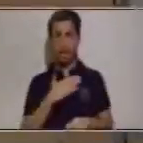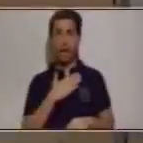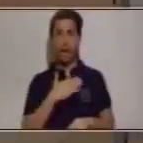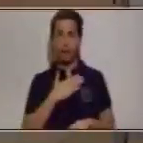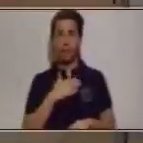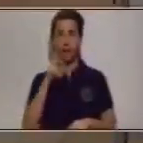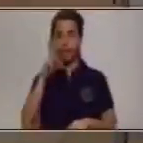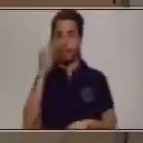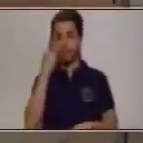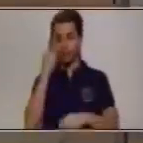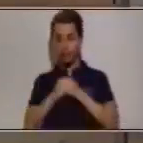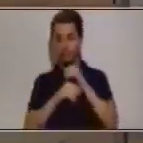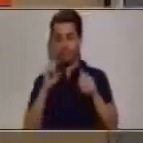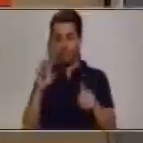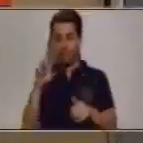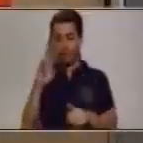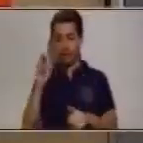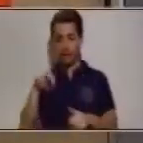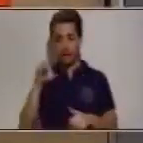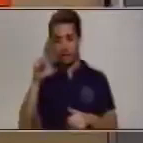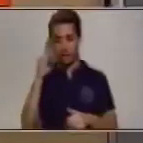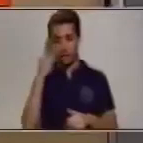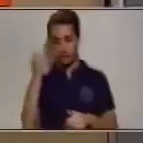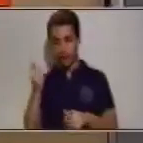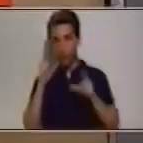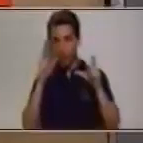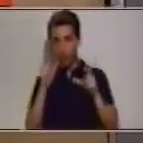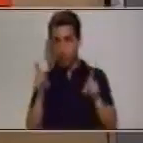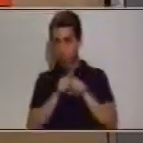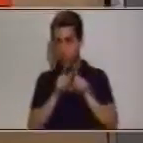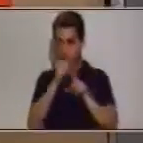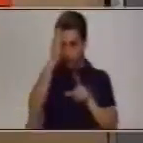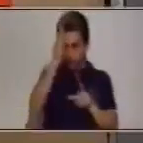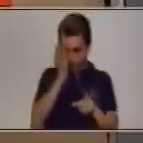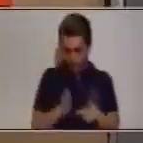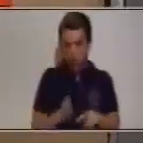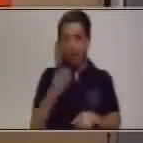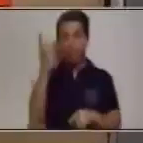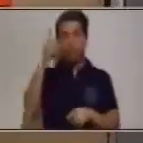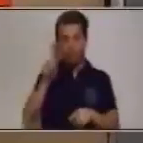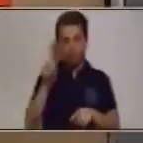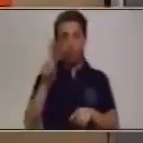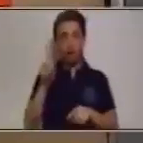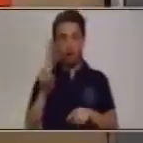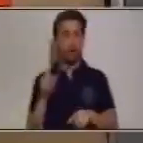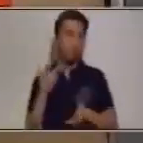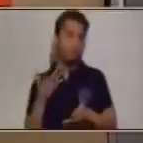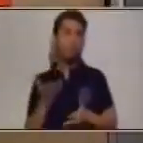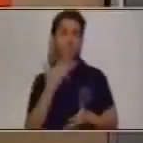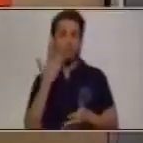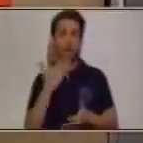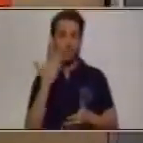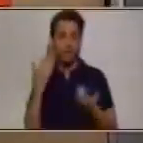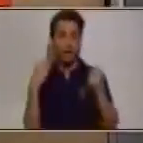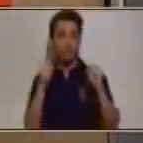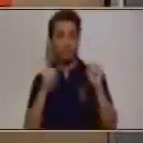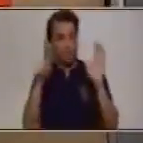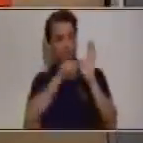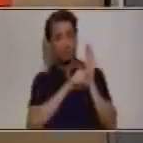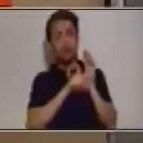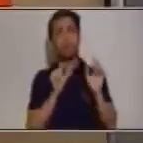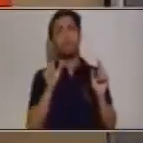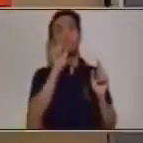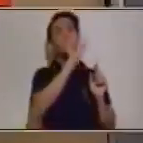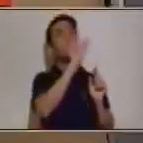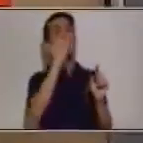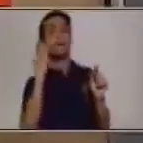columna de las decenas. ¿Te das cuenta? Muy fácil hacer la resta prestando. Es